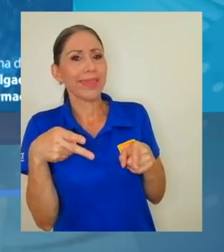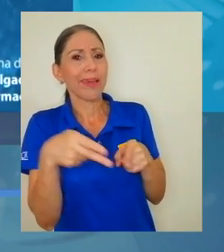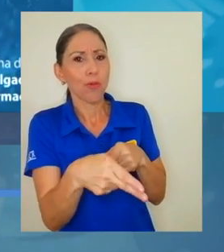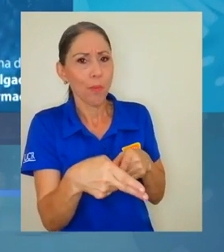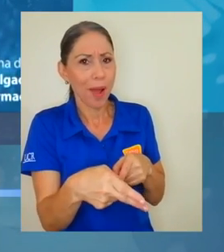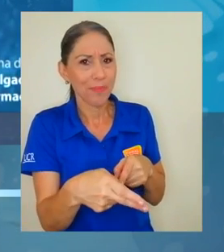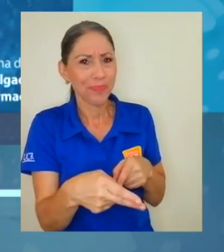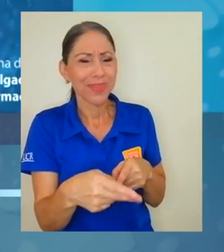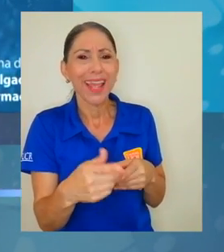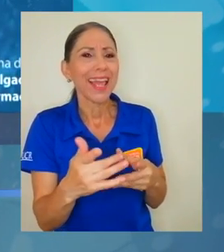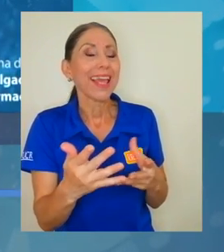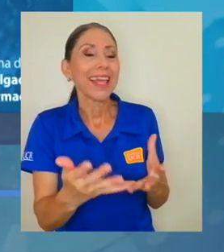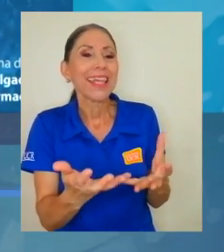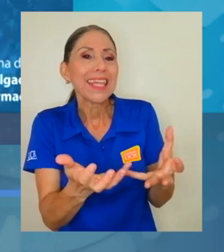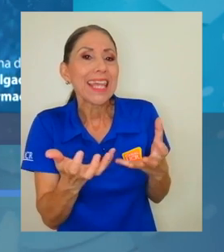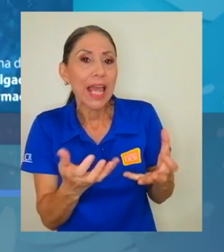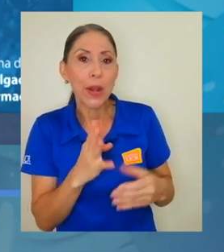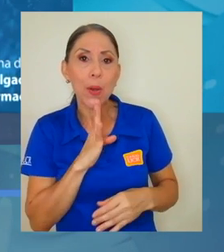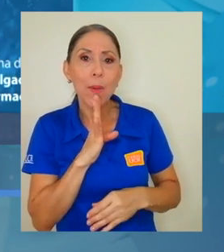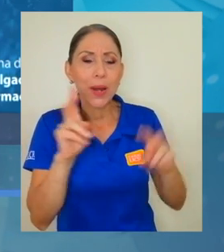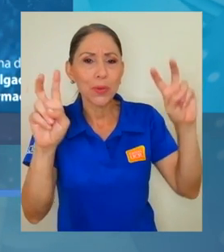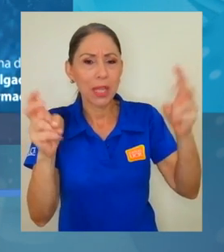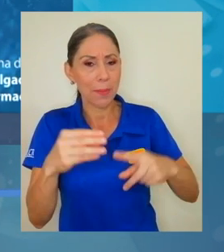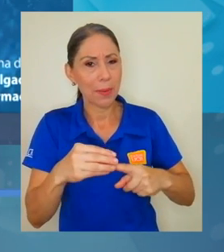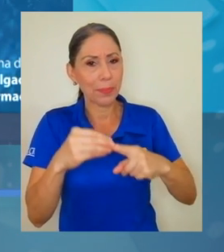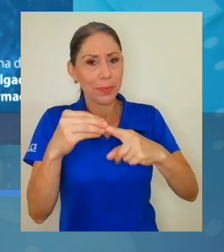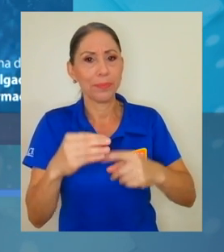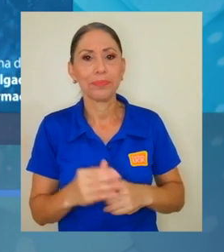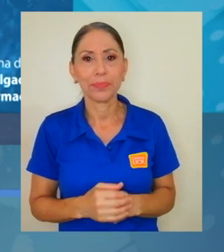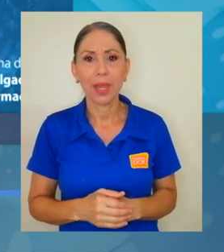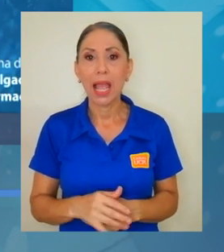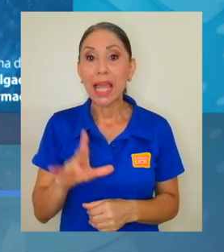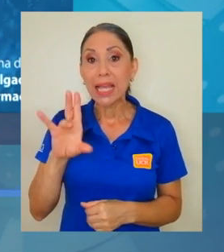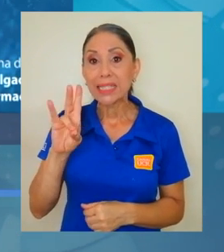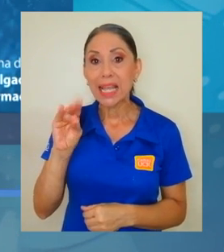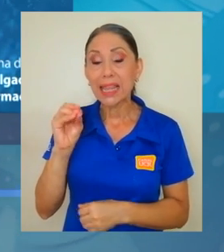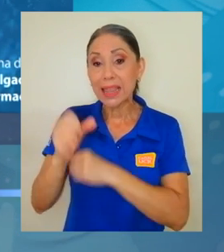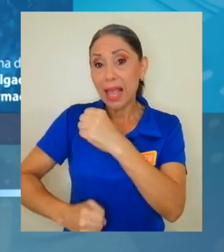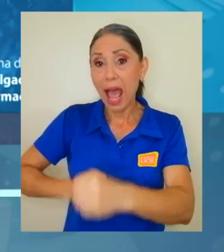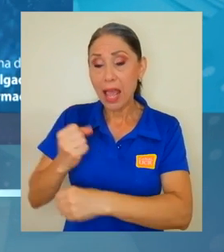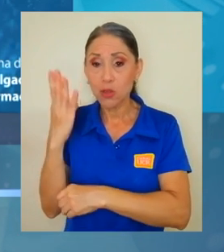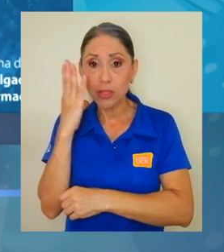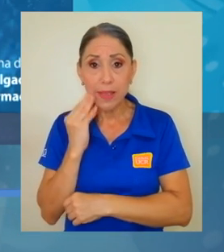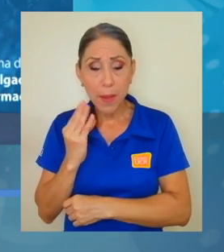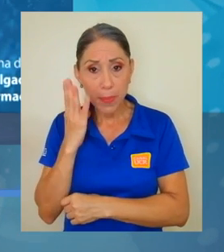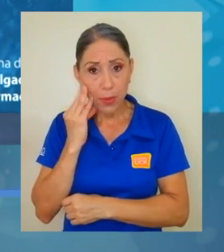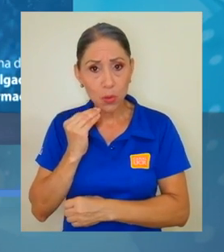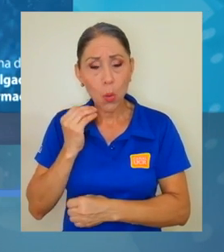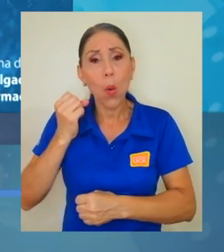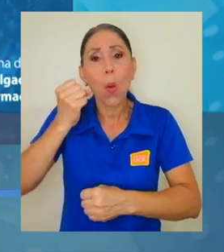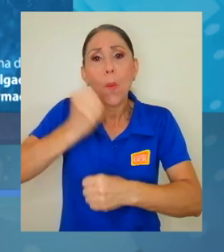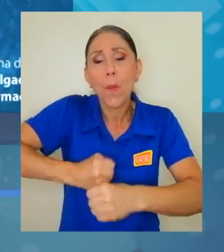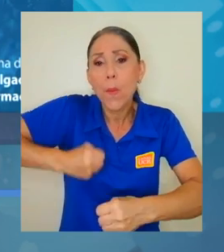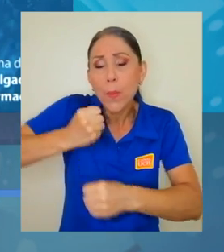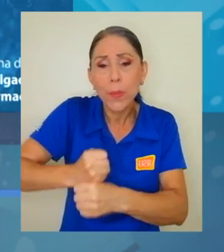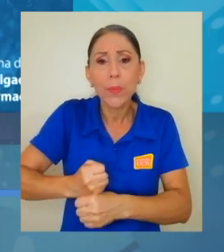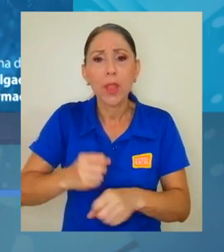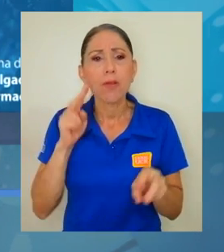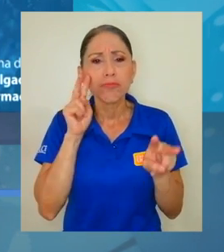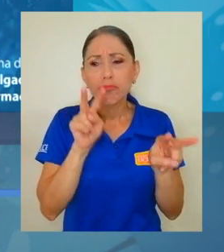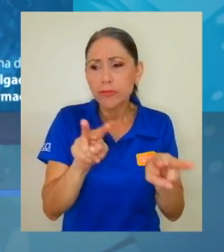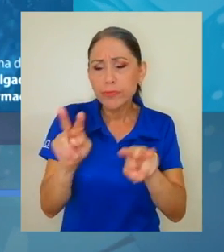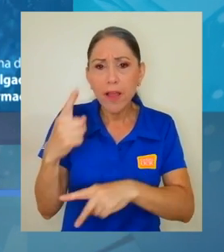no quisiera que la entrevista se nos fuera sin tocar este tema. 70 años de trayectoria, de aportes, de